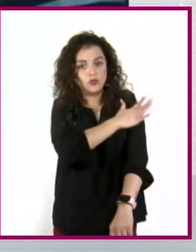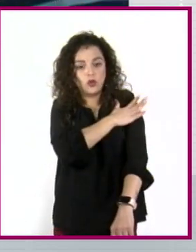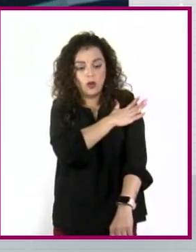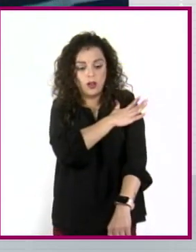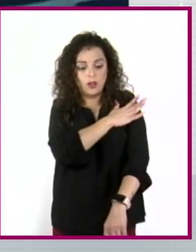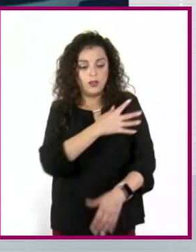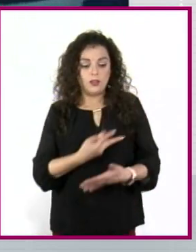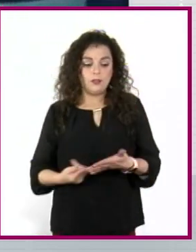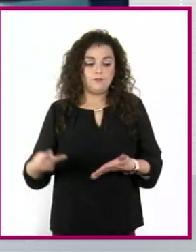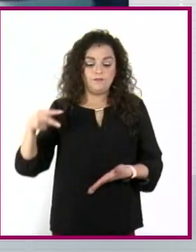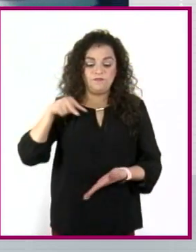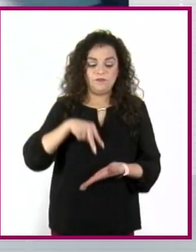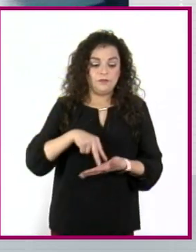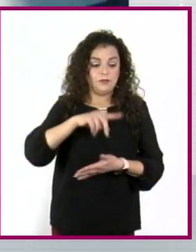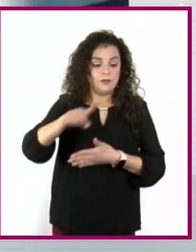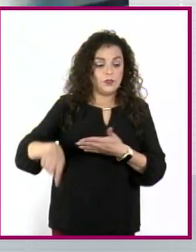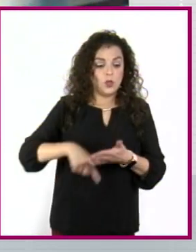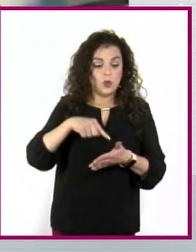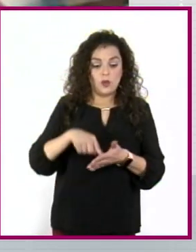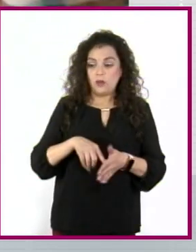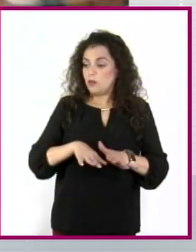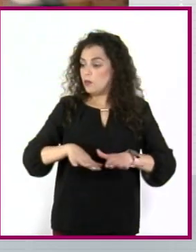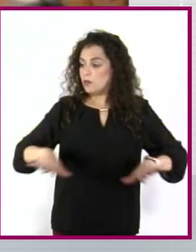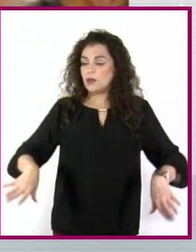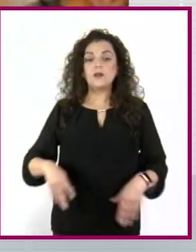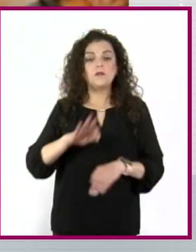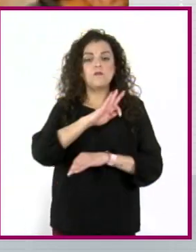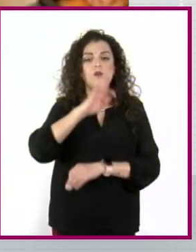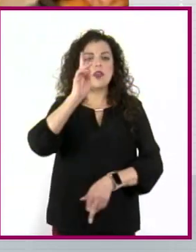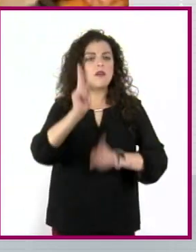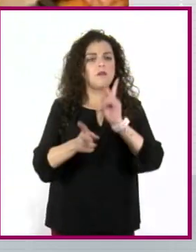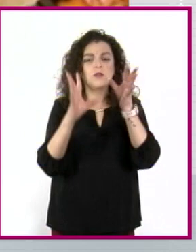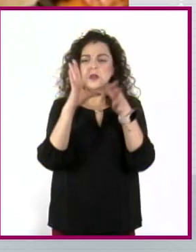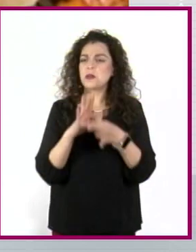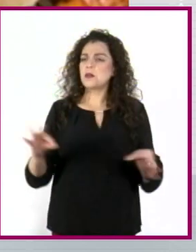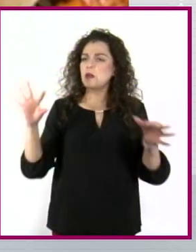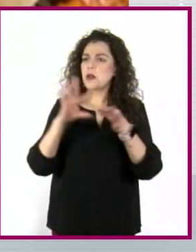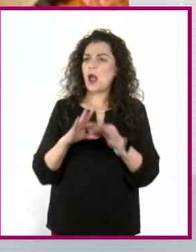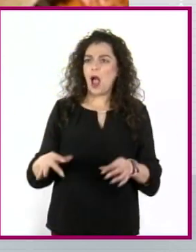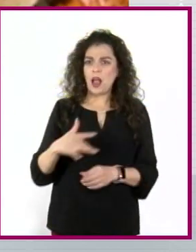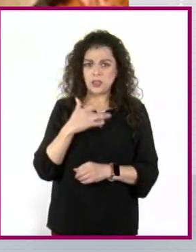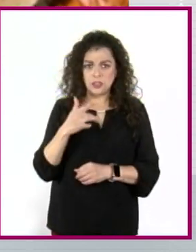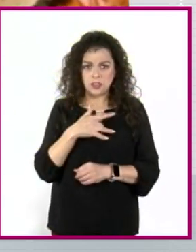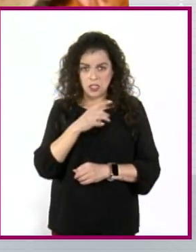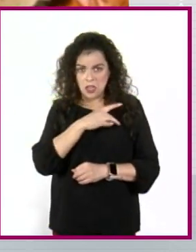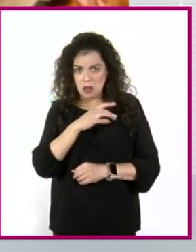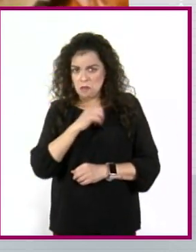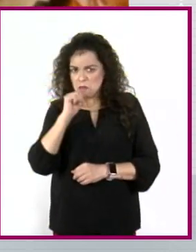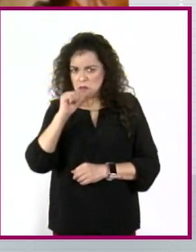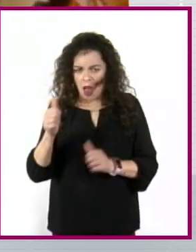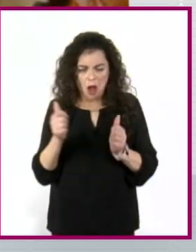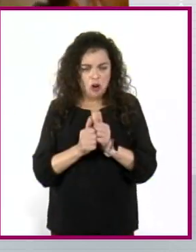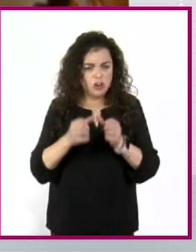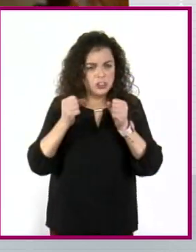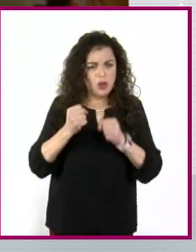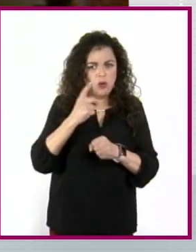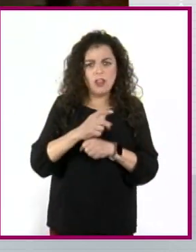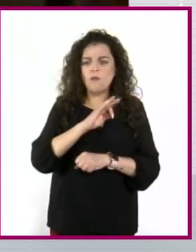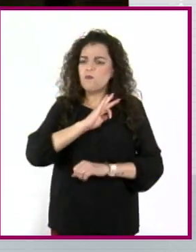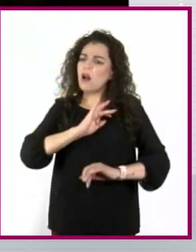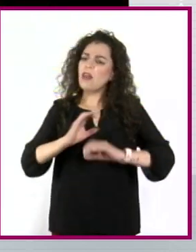posicionarse en un espacio, de hablar con seguridad, de comunicarse con otros y con otras, ¿no?